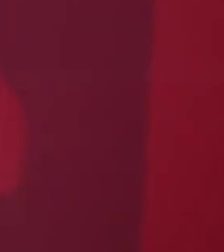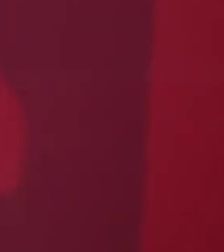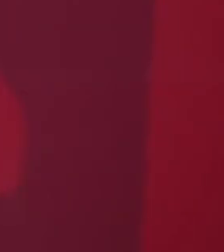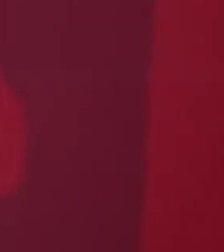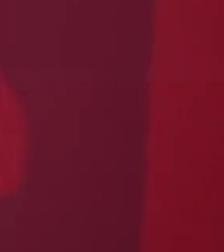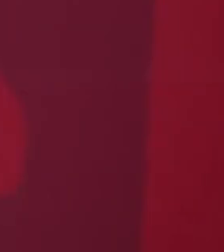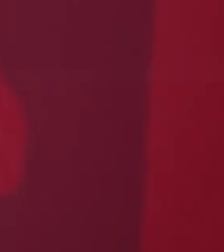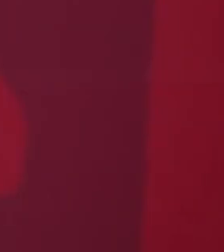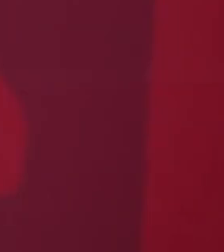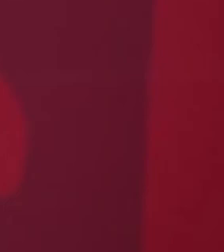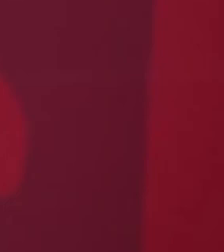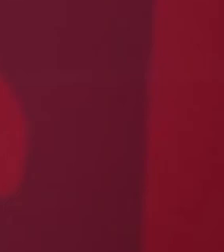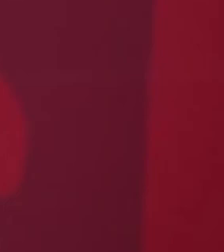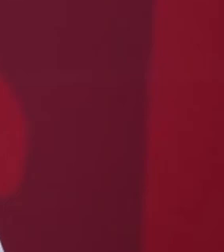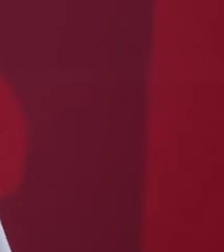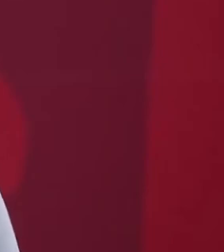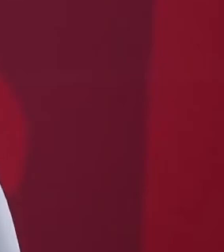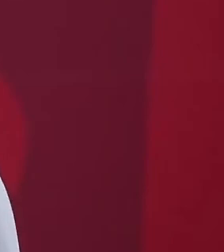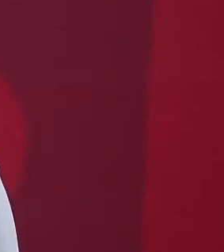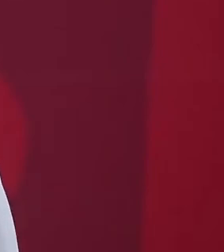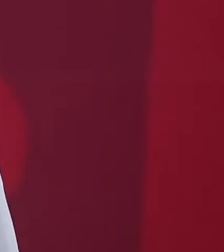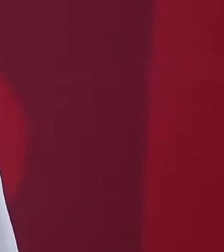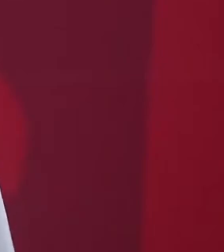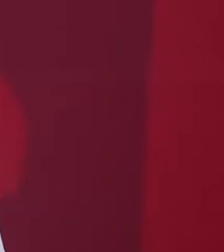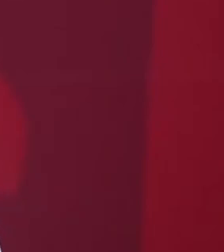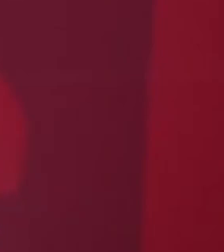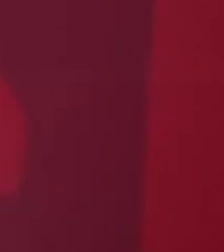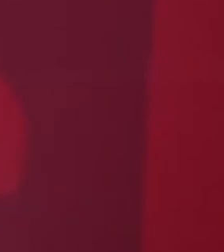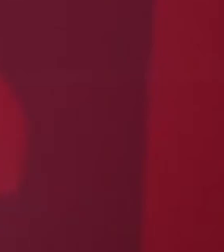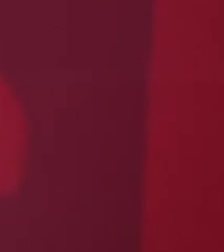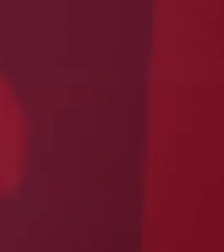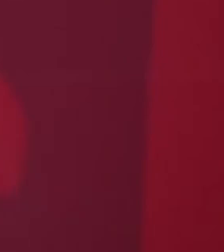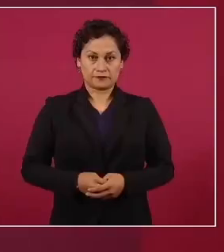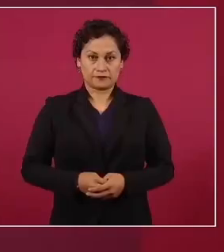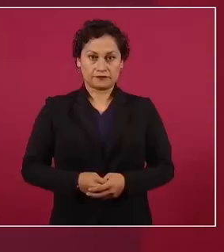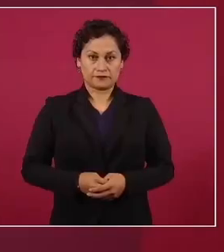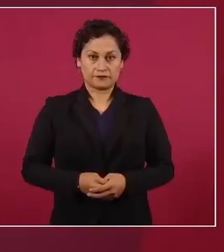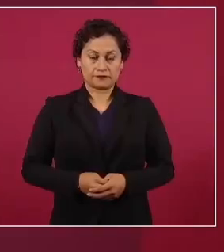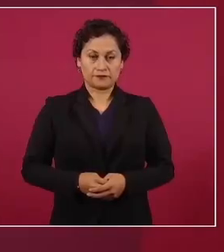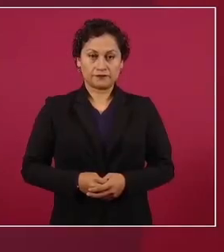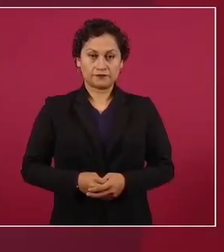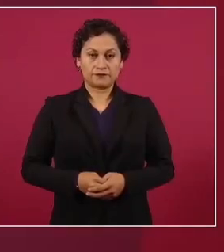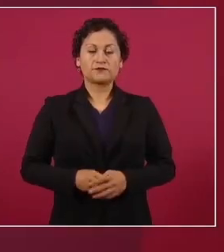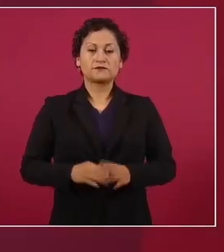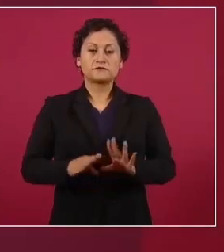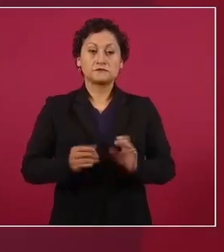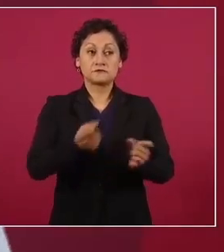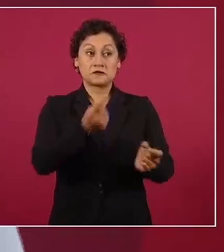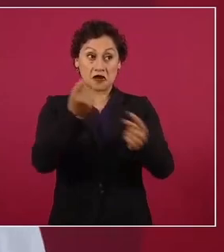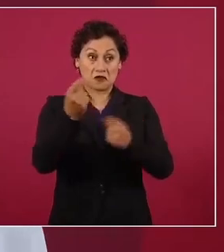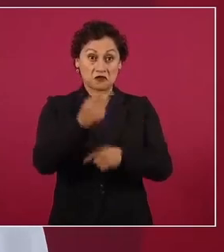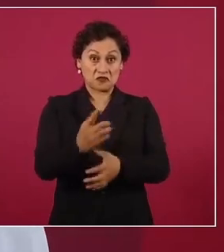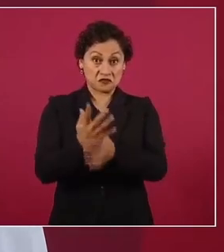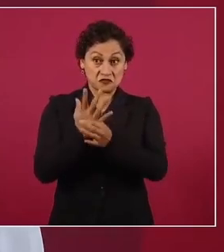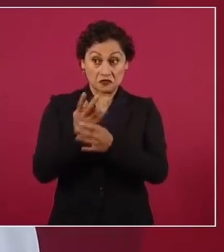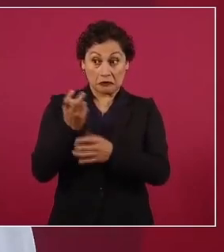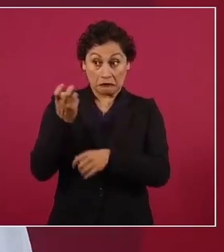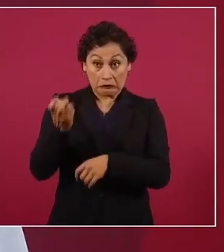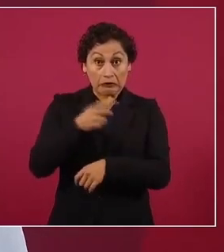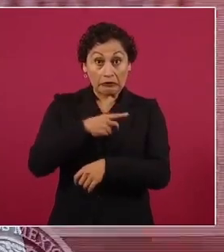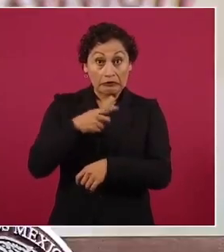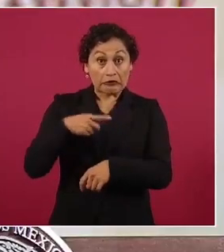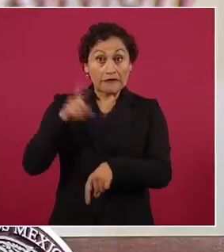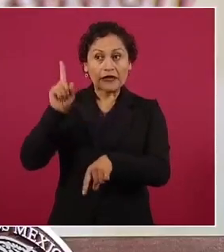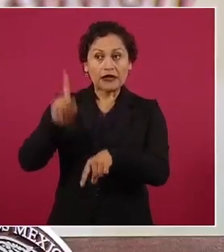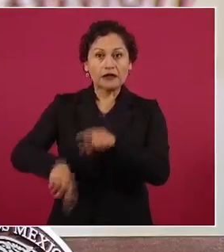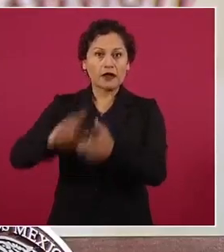la cueva donde está el hallazgo, por lo que debe cambiarse el trazo del tren, eso dicen ellos. Pero todo ello es falso. Como lo